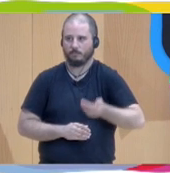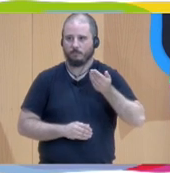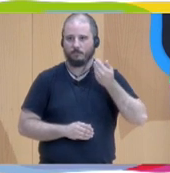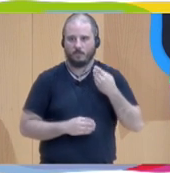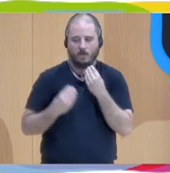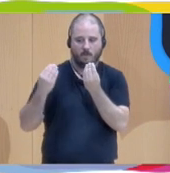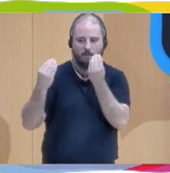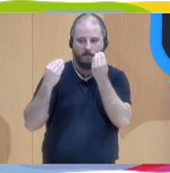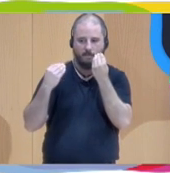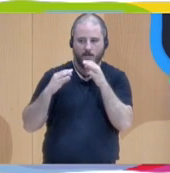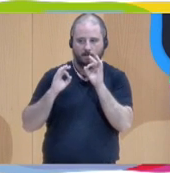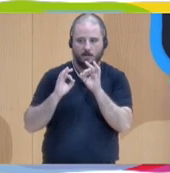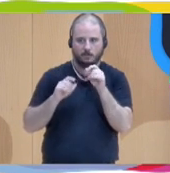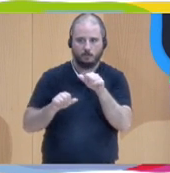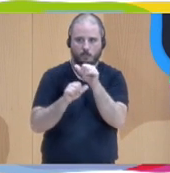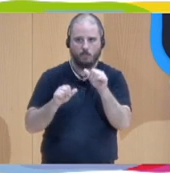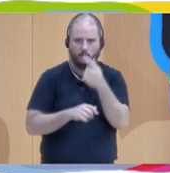orientada al modelo experto,